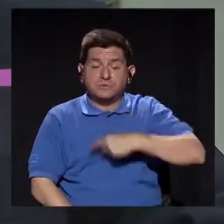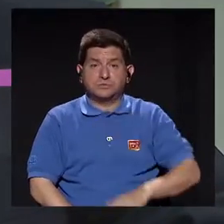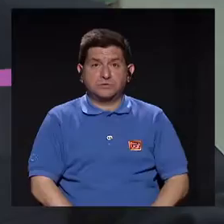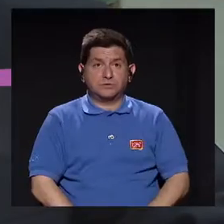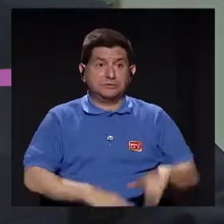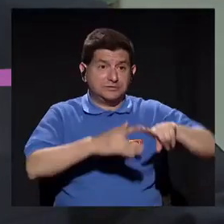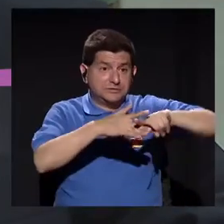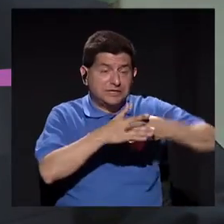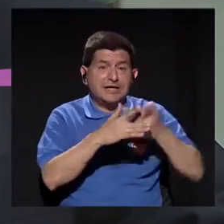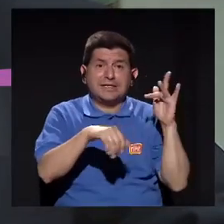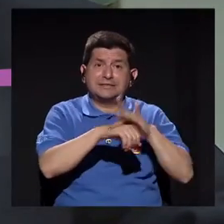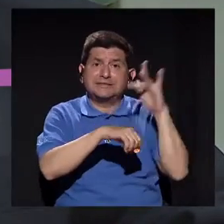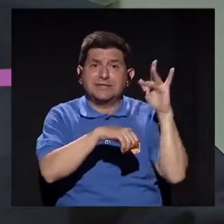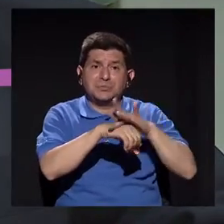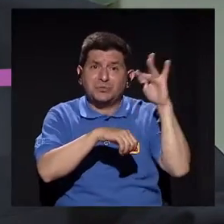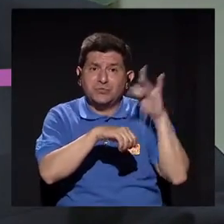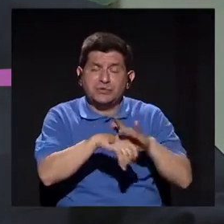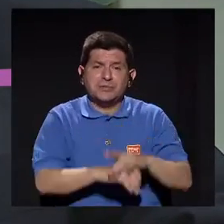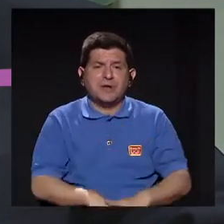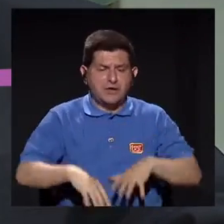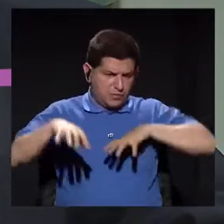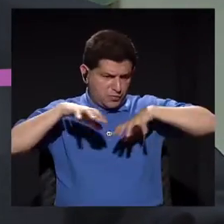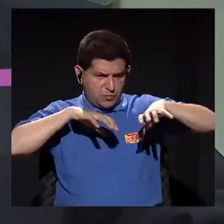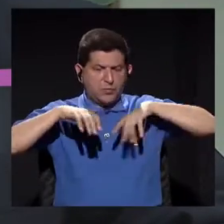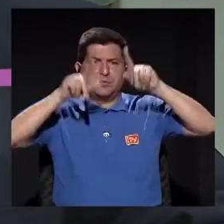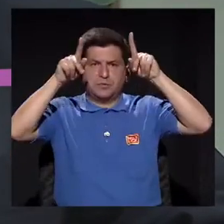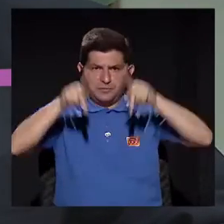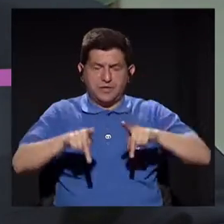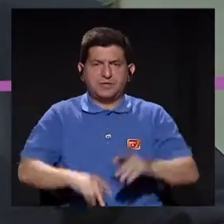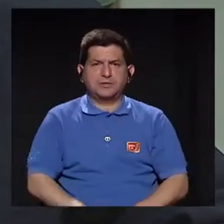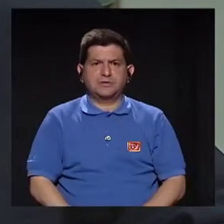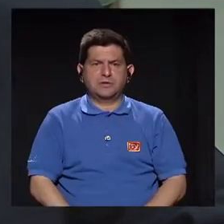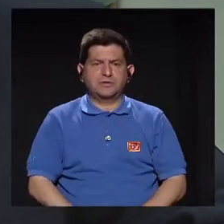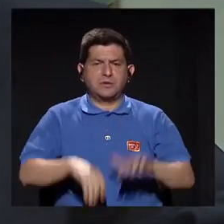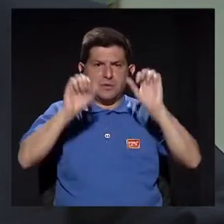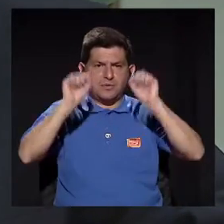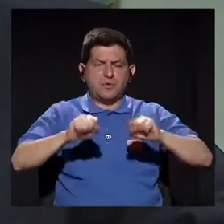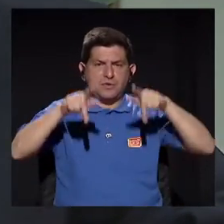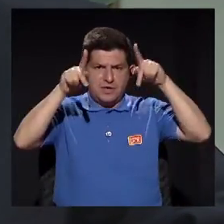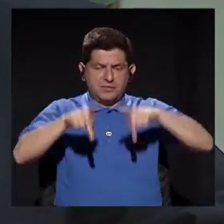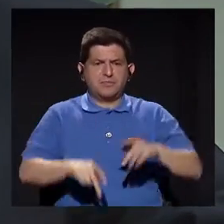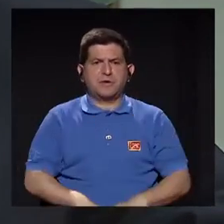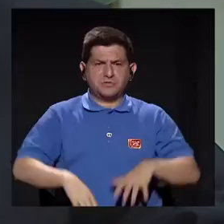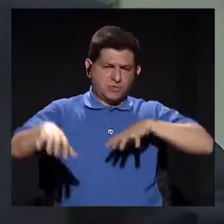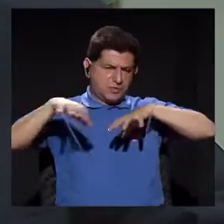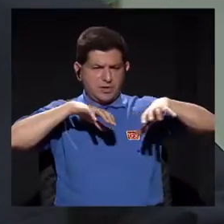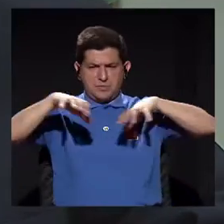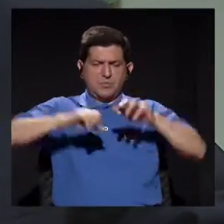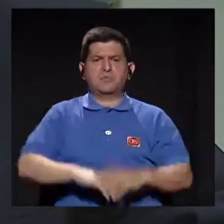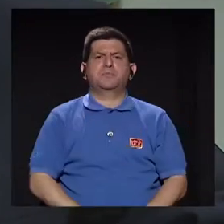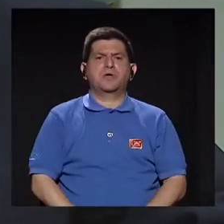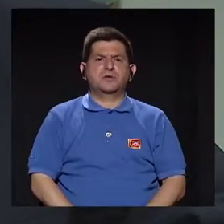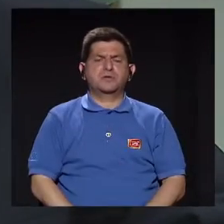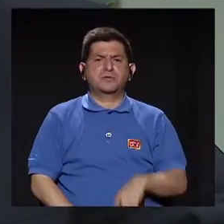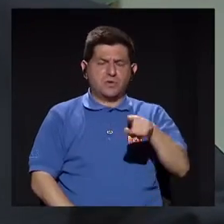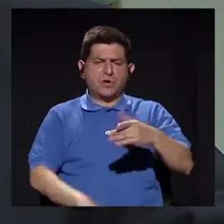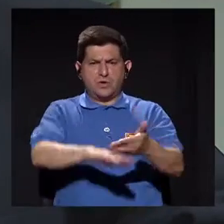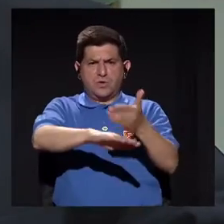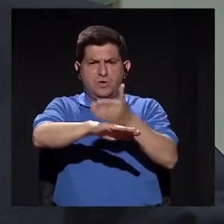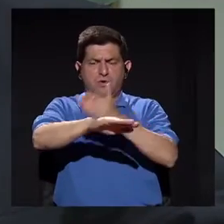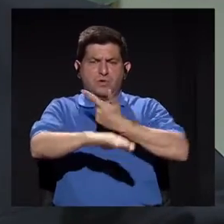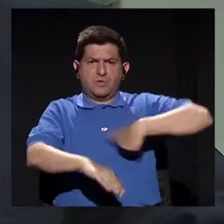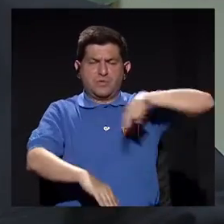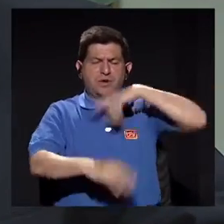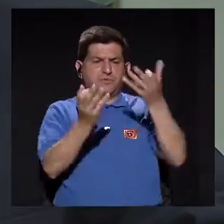el iniciar tempranamente la movilización del paciente, levantarlo, que el paciente se mueva, se recupere,